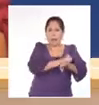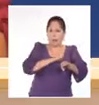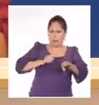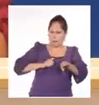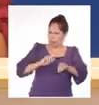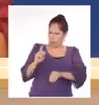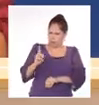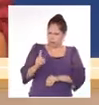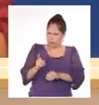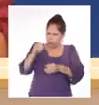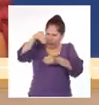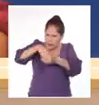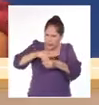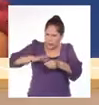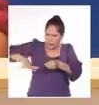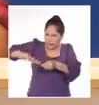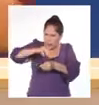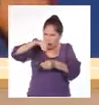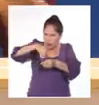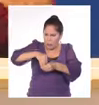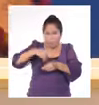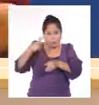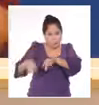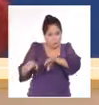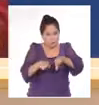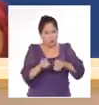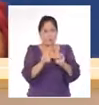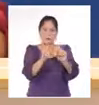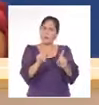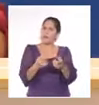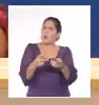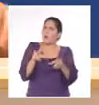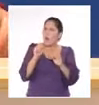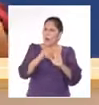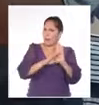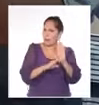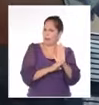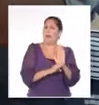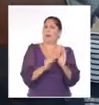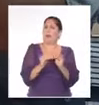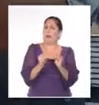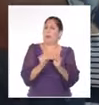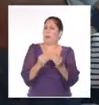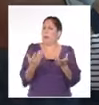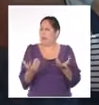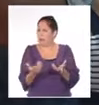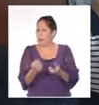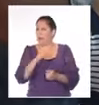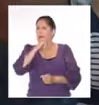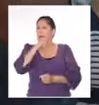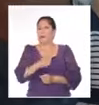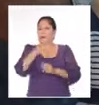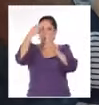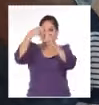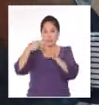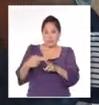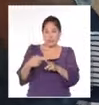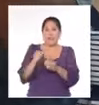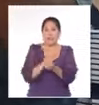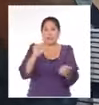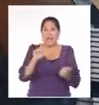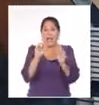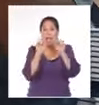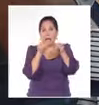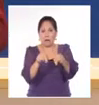empresarial cubano. Queda también la incógnita sobre cómo las nuevas medidas coexistirán con la unilateral designación de Cuba como supuesto Estado